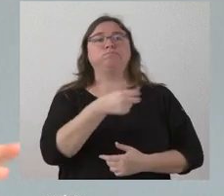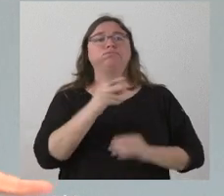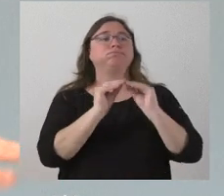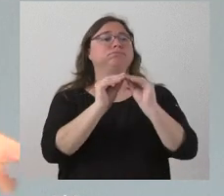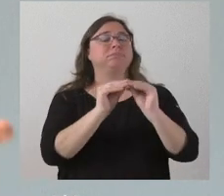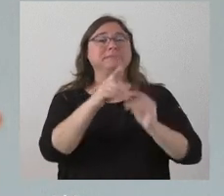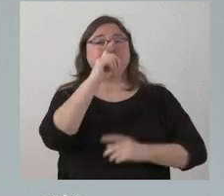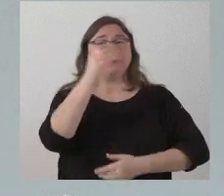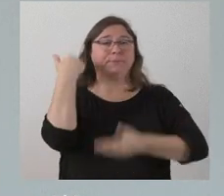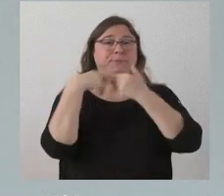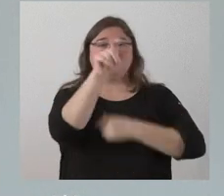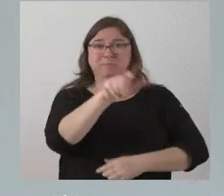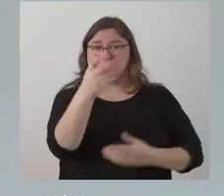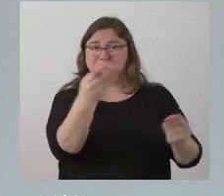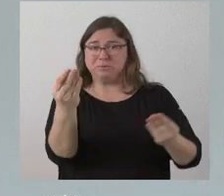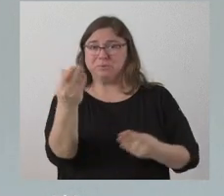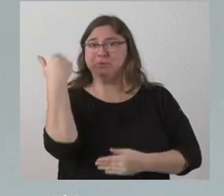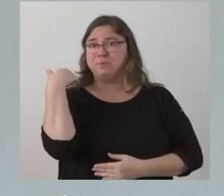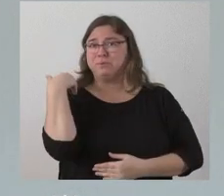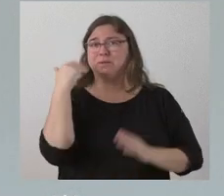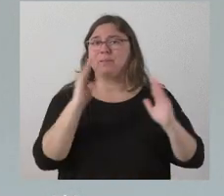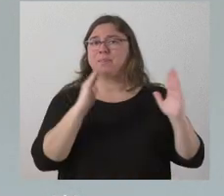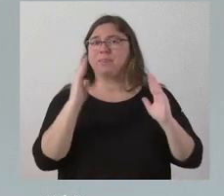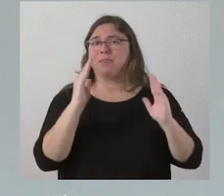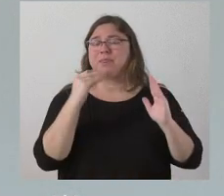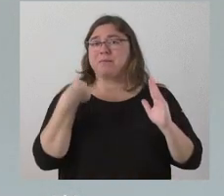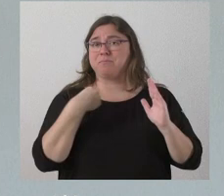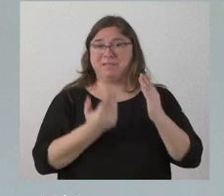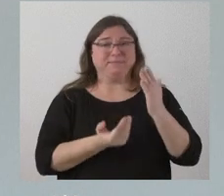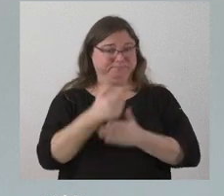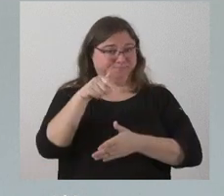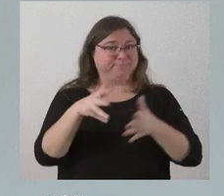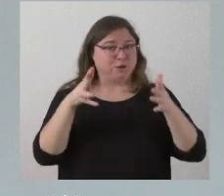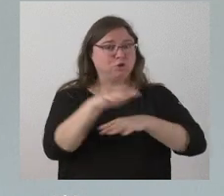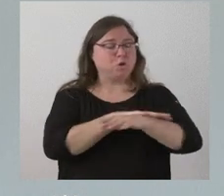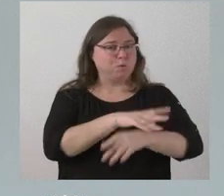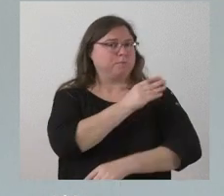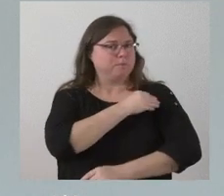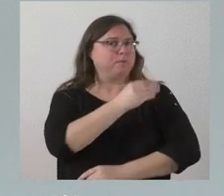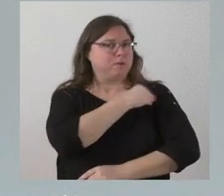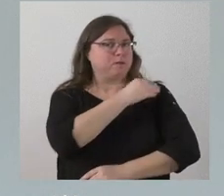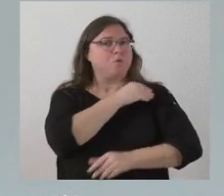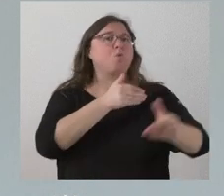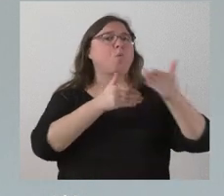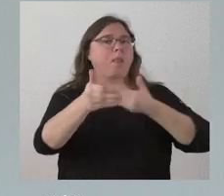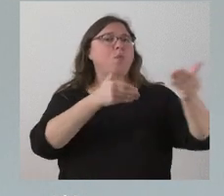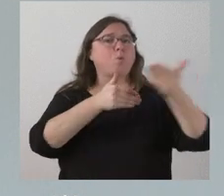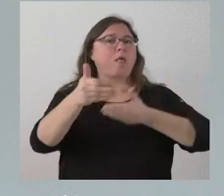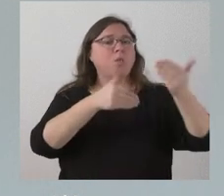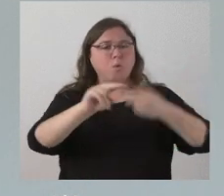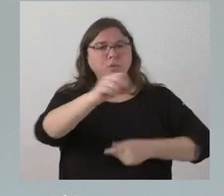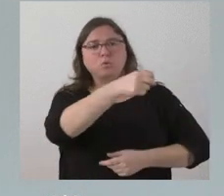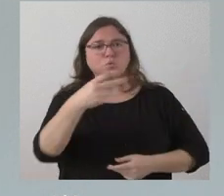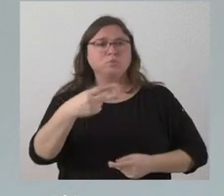Recordarán ustedes que muchos de ustedes durante estas mismas sesiones del Consejo de Gobierno me preguntaban que cuándo íbamos a poder resolver las ayudas,